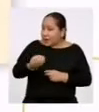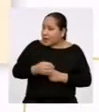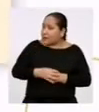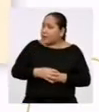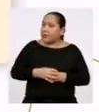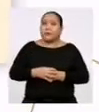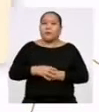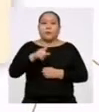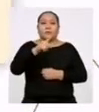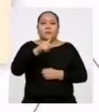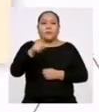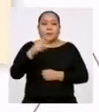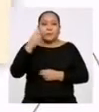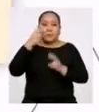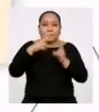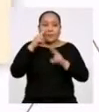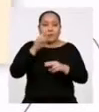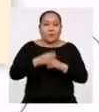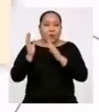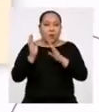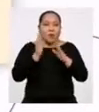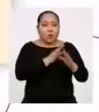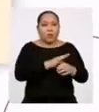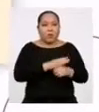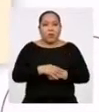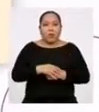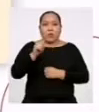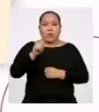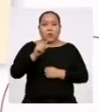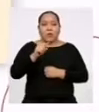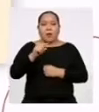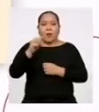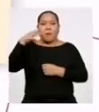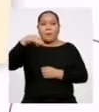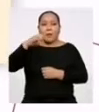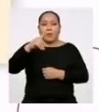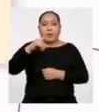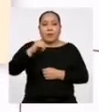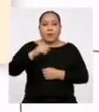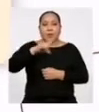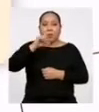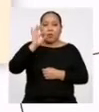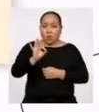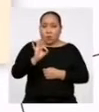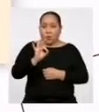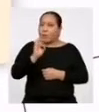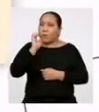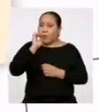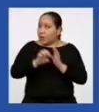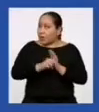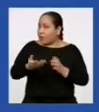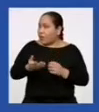Entonces, puedo ver que ordenándolo, la mediana sería el valor de 9